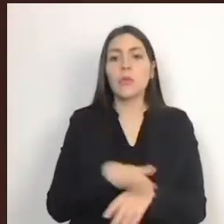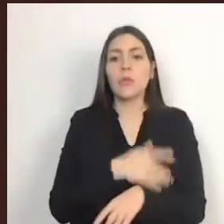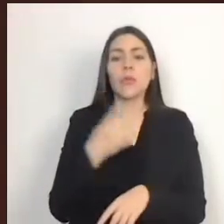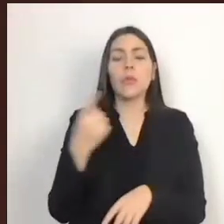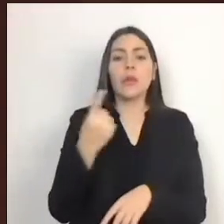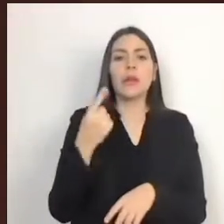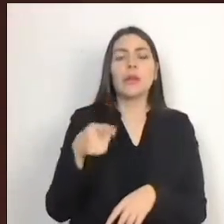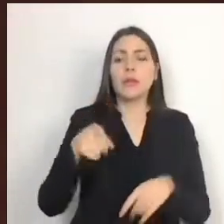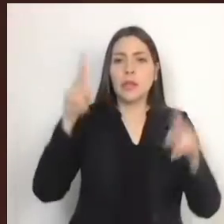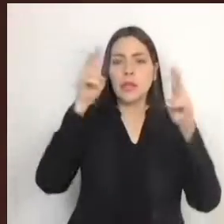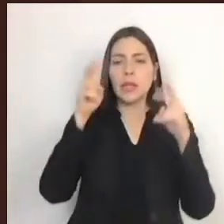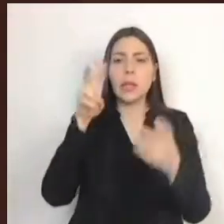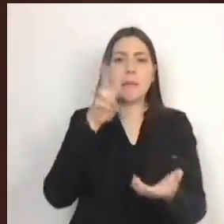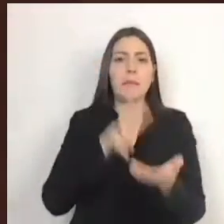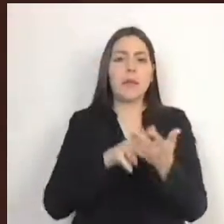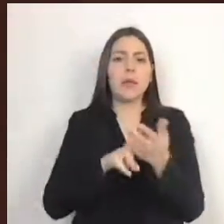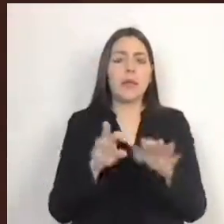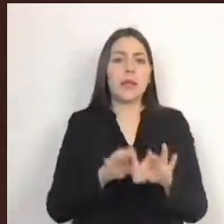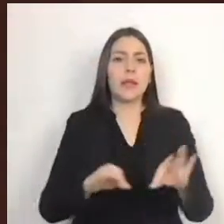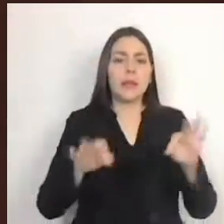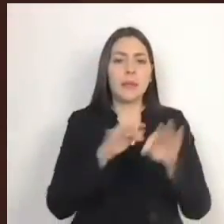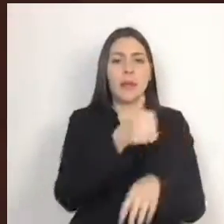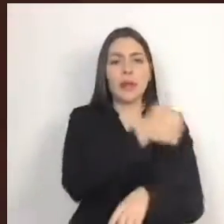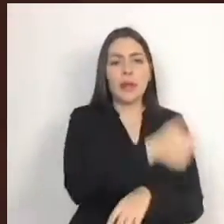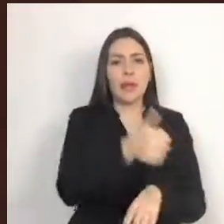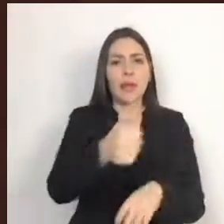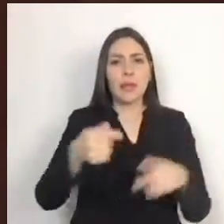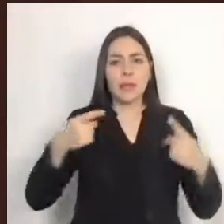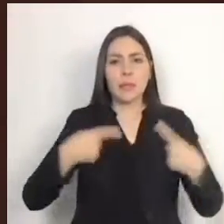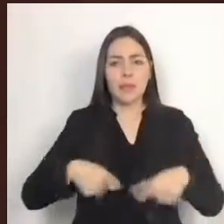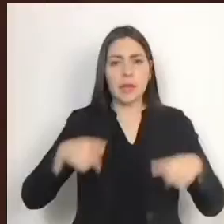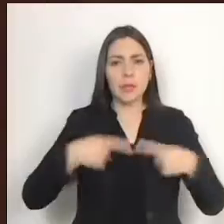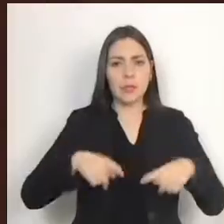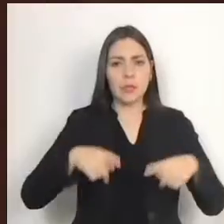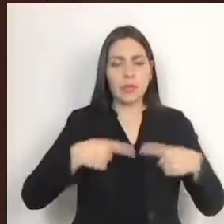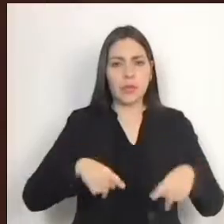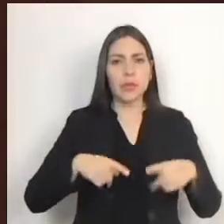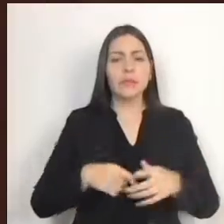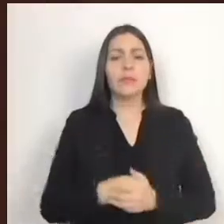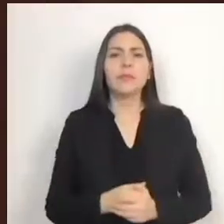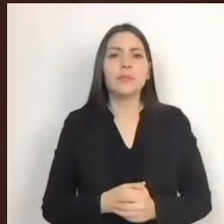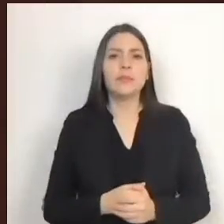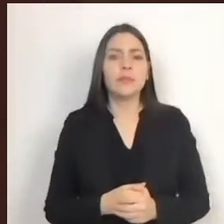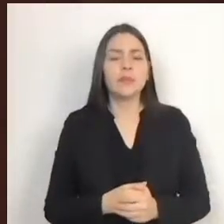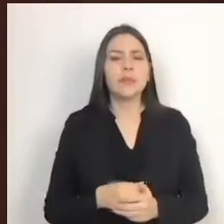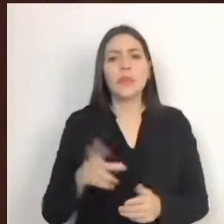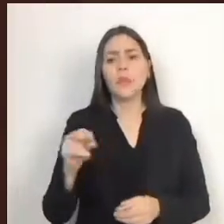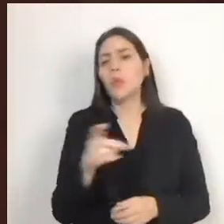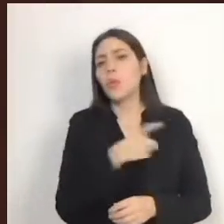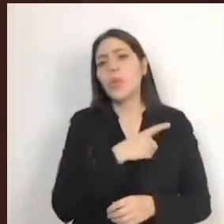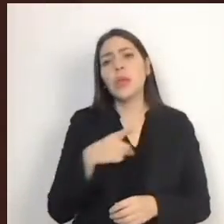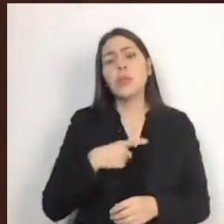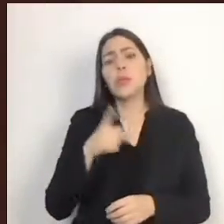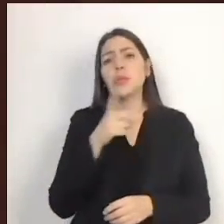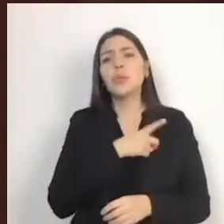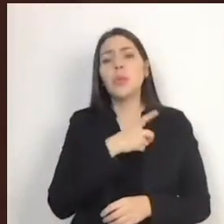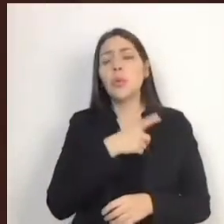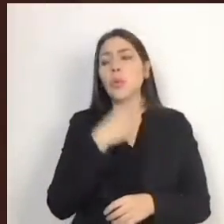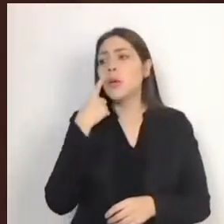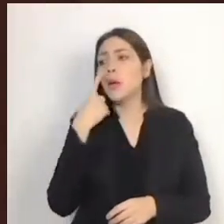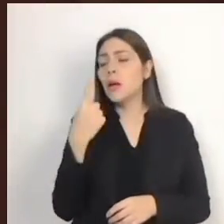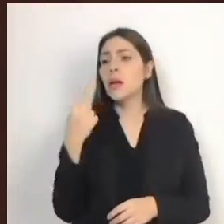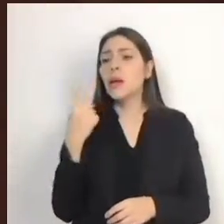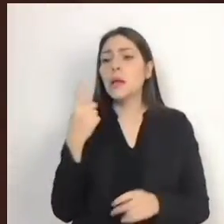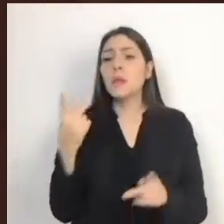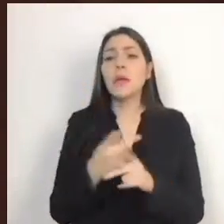valor de la dignidad humana de dichos con nacionales y que no debe de ser simplemente procurada como consecuencia de un lento